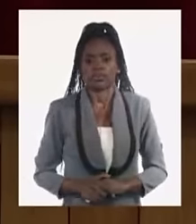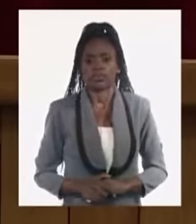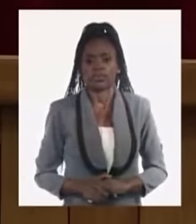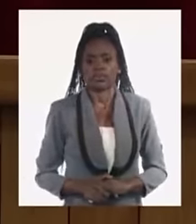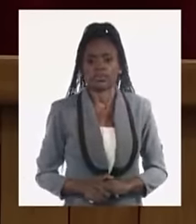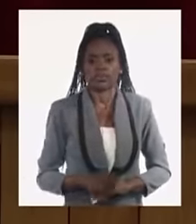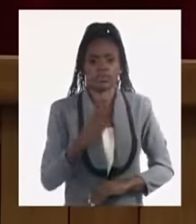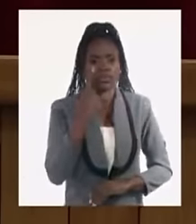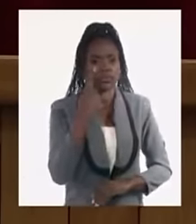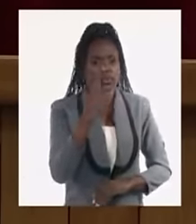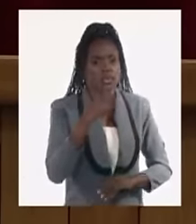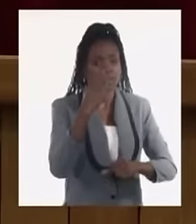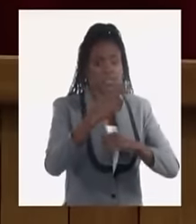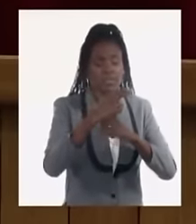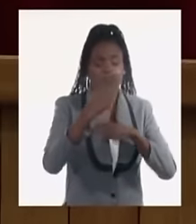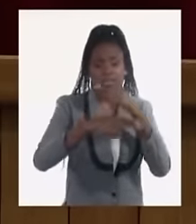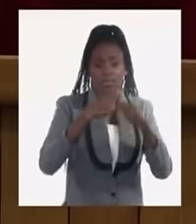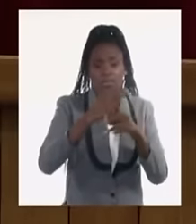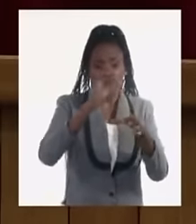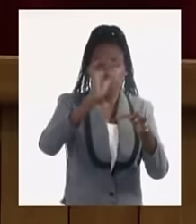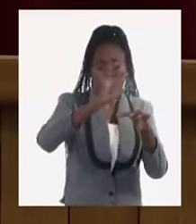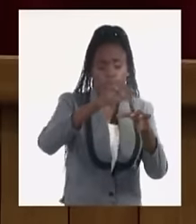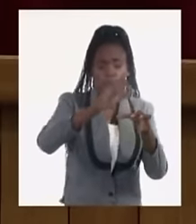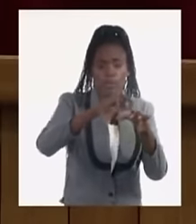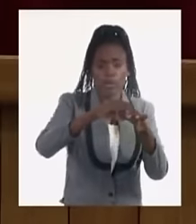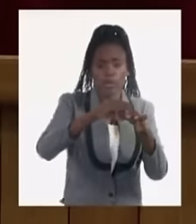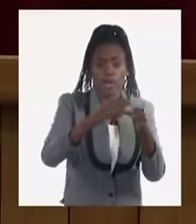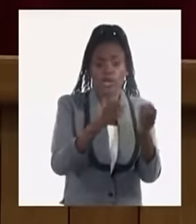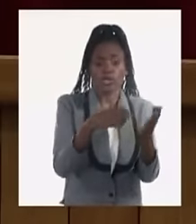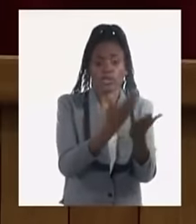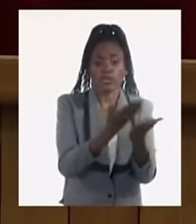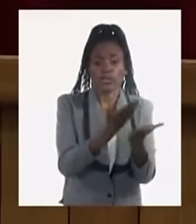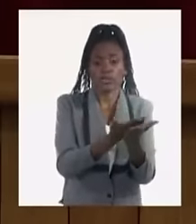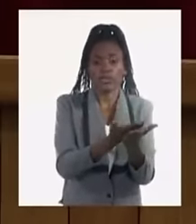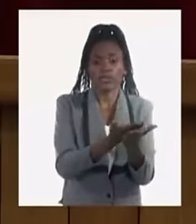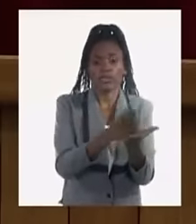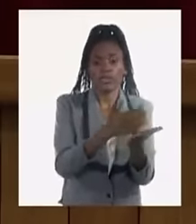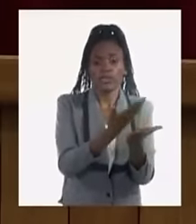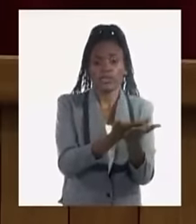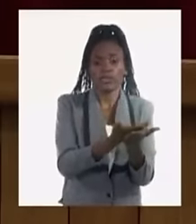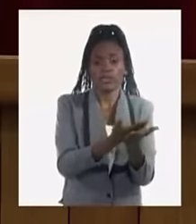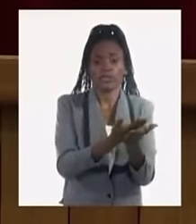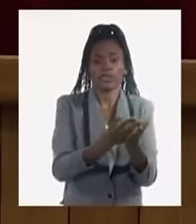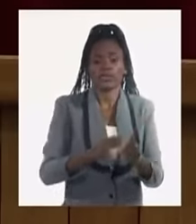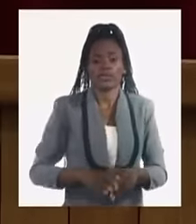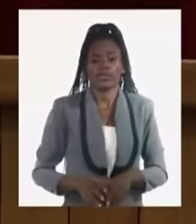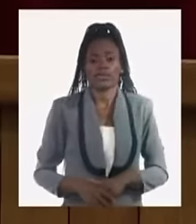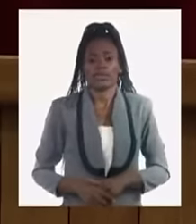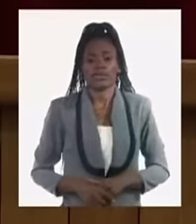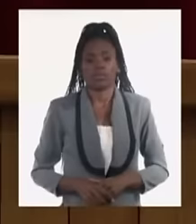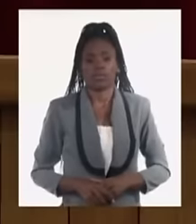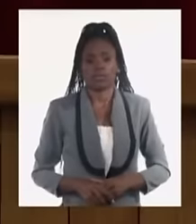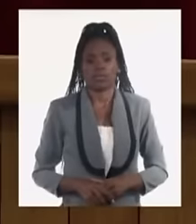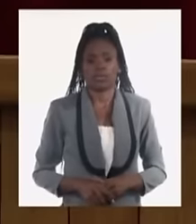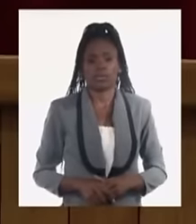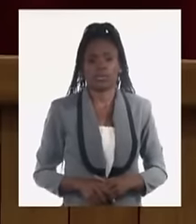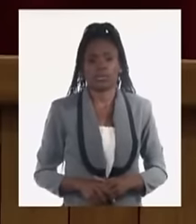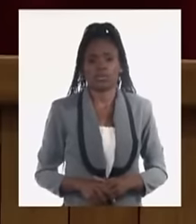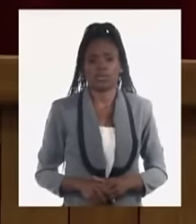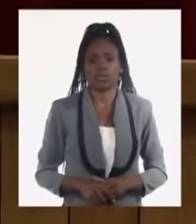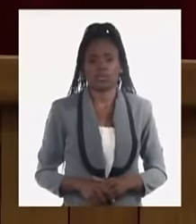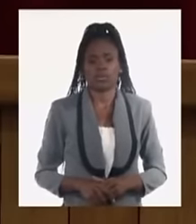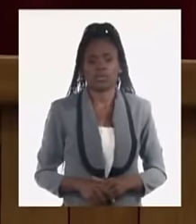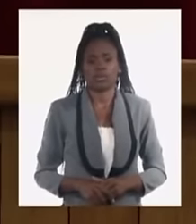Ver que lo que se va a sembrar está en correspondencia con las demandas que necesita el pueblo. lograr que es el tema más